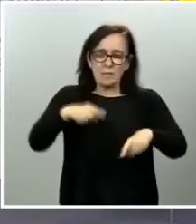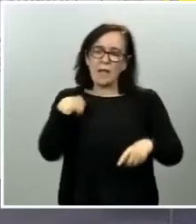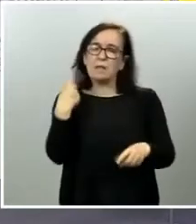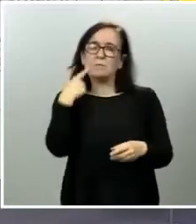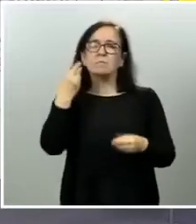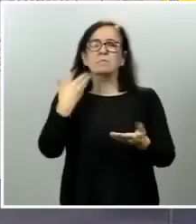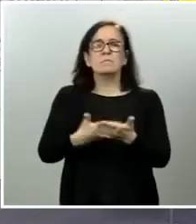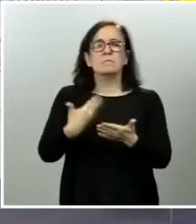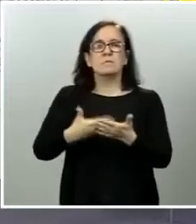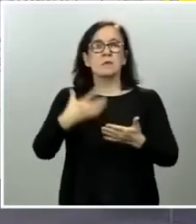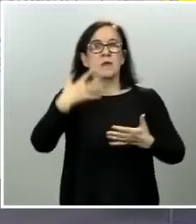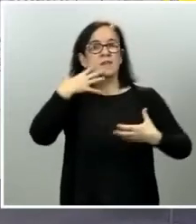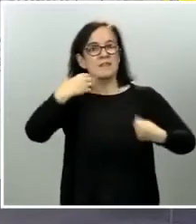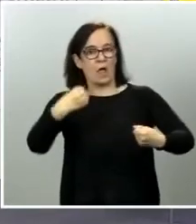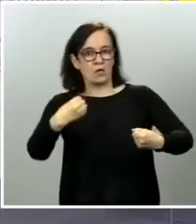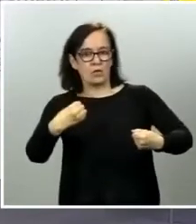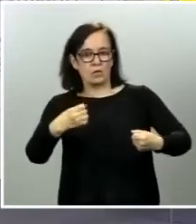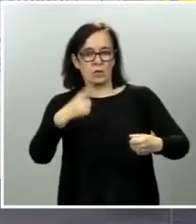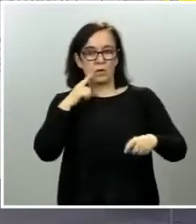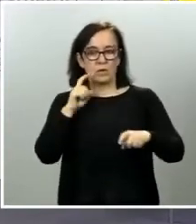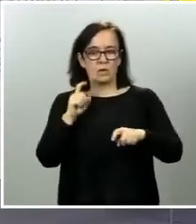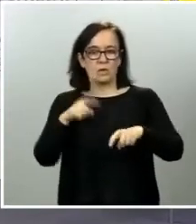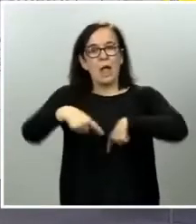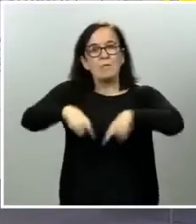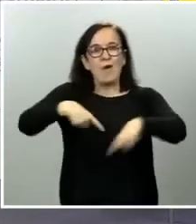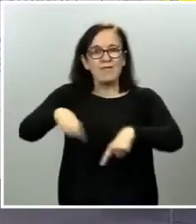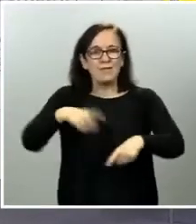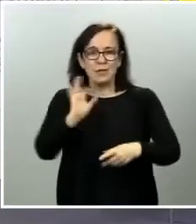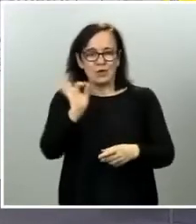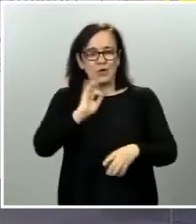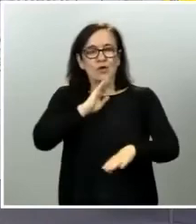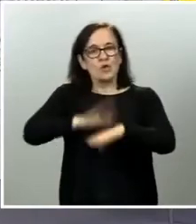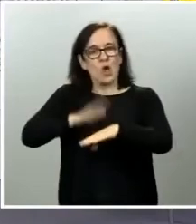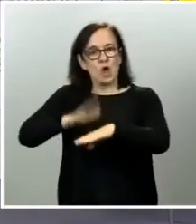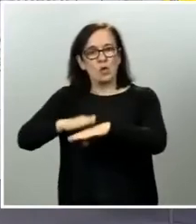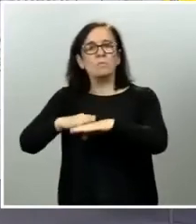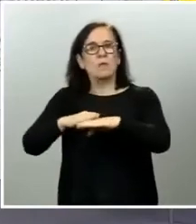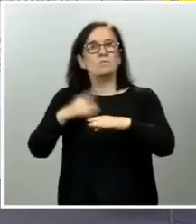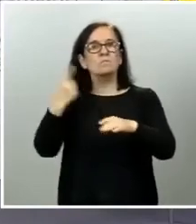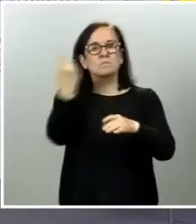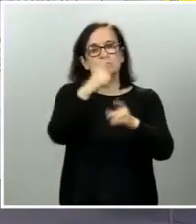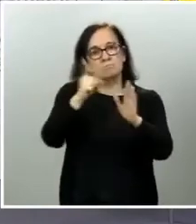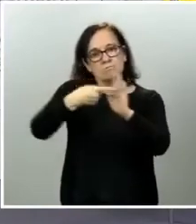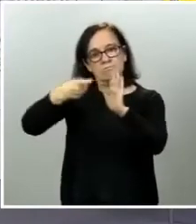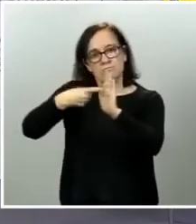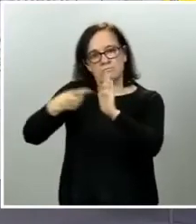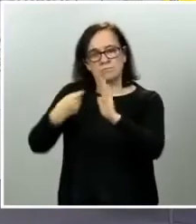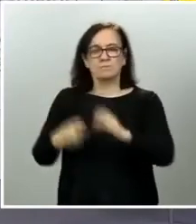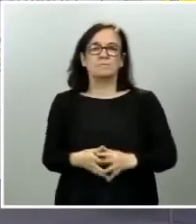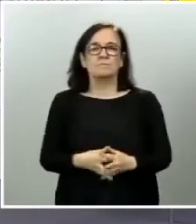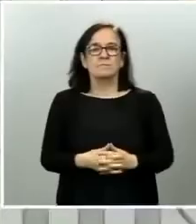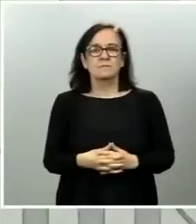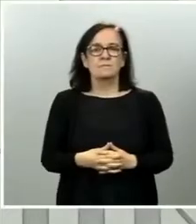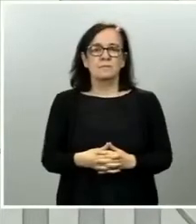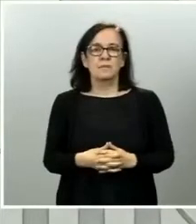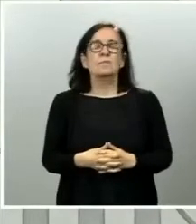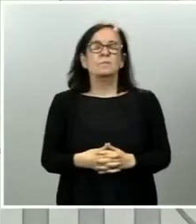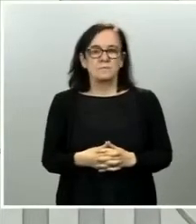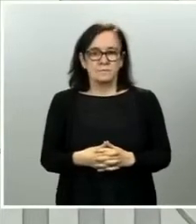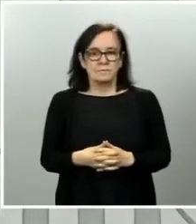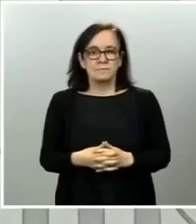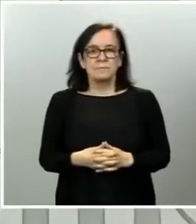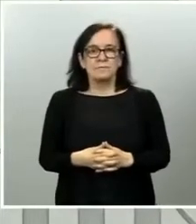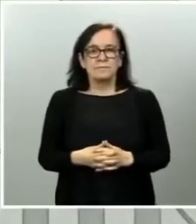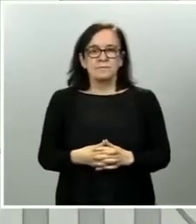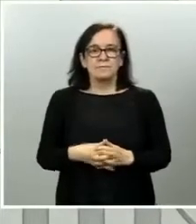pública que el movimiento no se produce y que se van cumpliendo esas asimetrías en la desescalada. Muchas gracias. Muchas gracias Pedro por tu